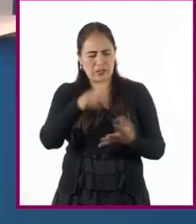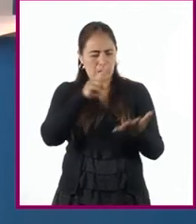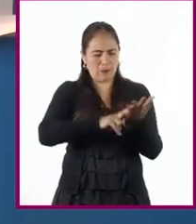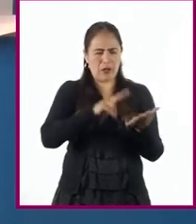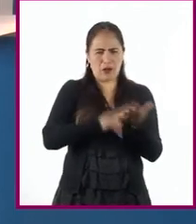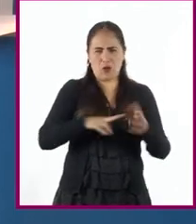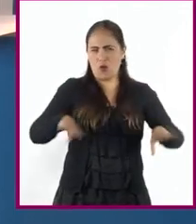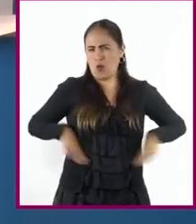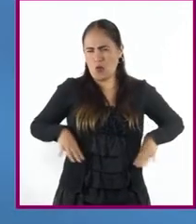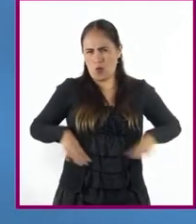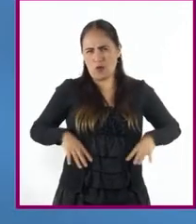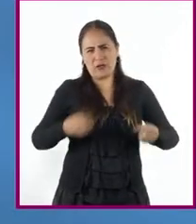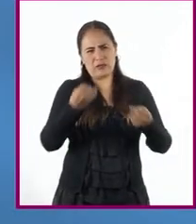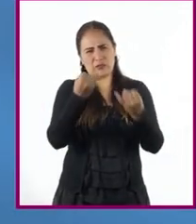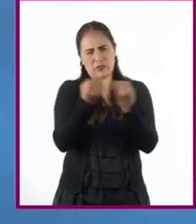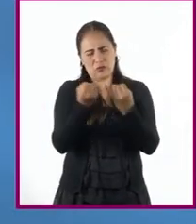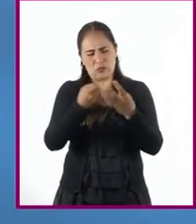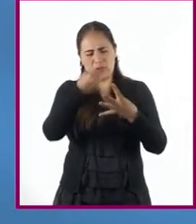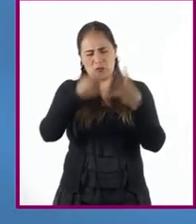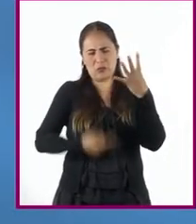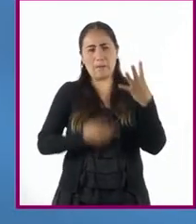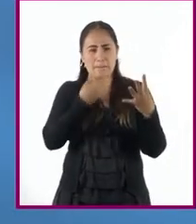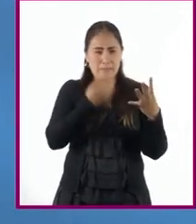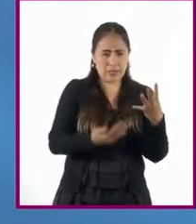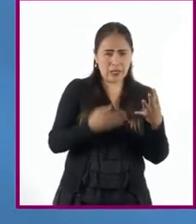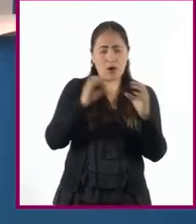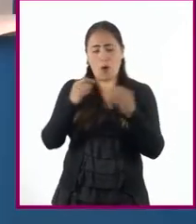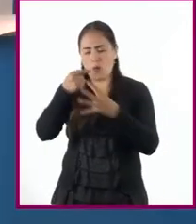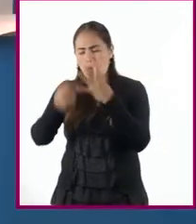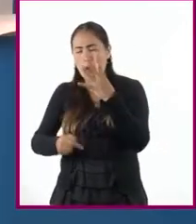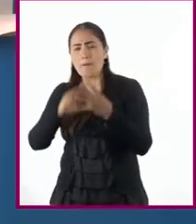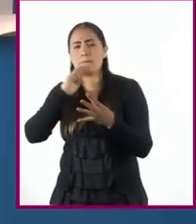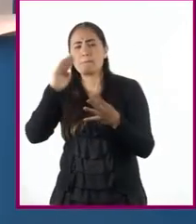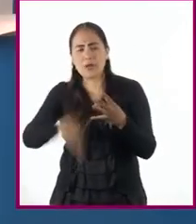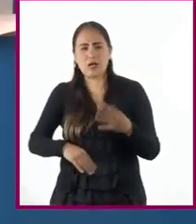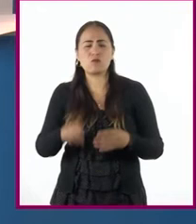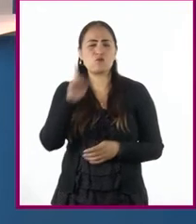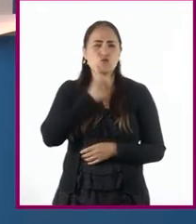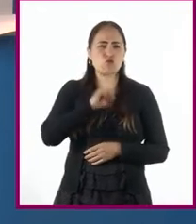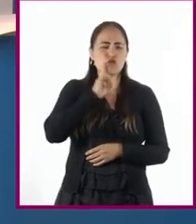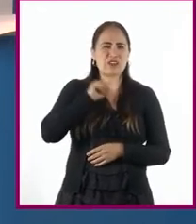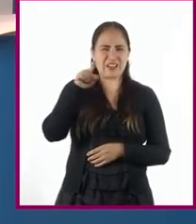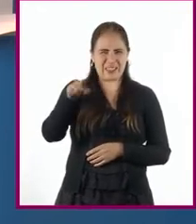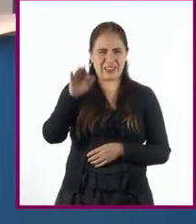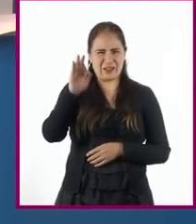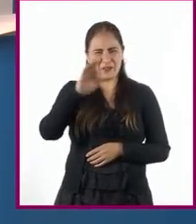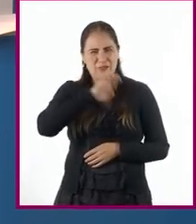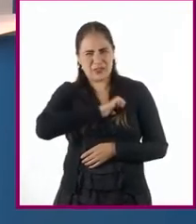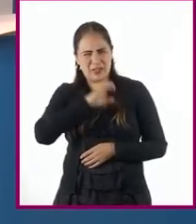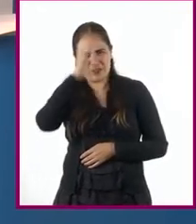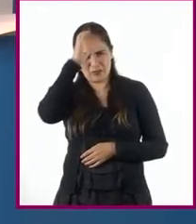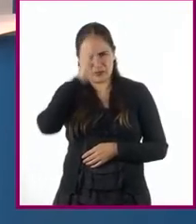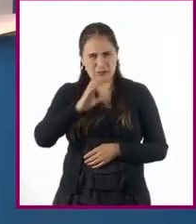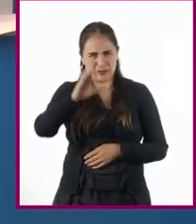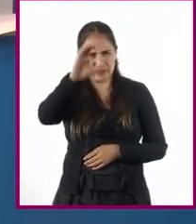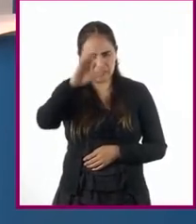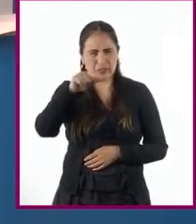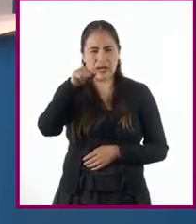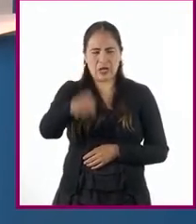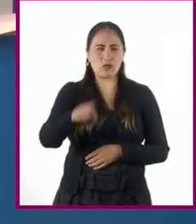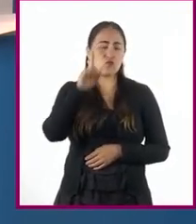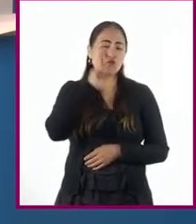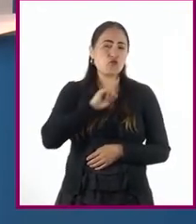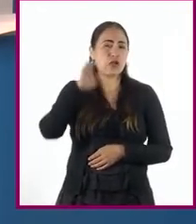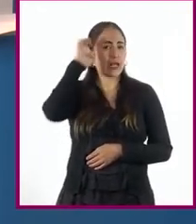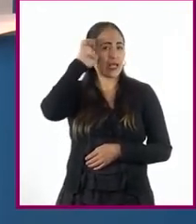virtudes y defectos. Desde la perspectiva cristiana, la mujer encarnaba a Eva y a María, el